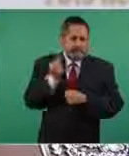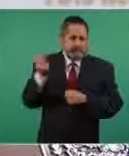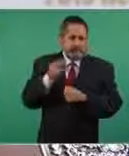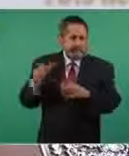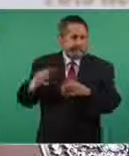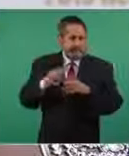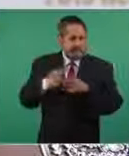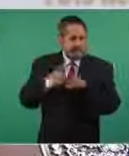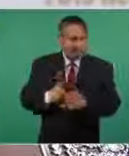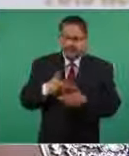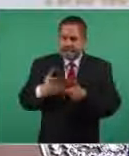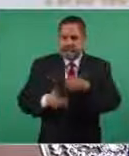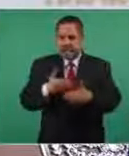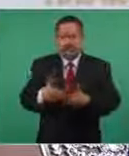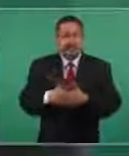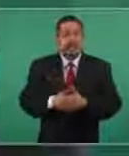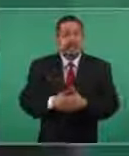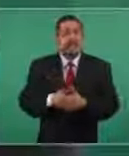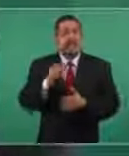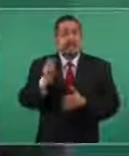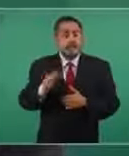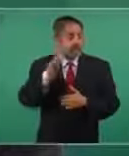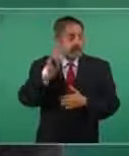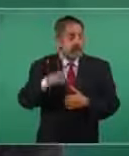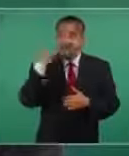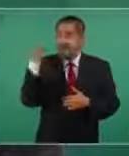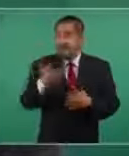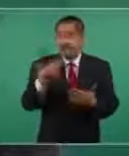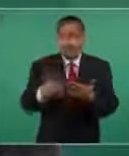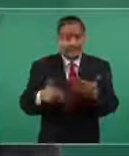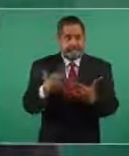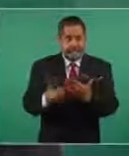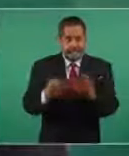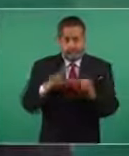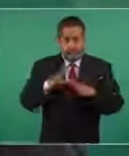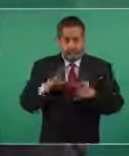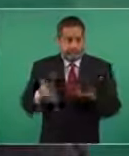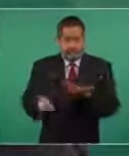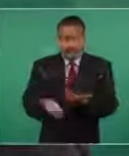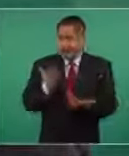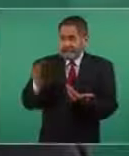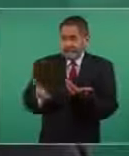hay un déficit de médicos.